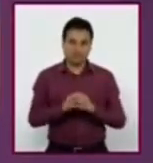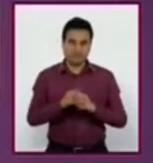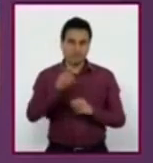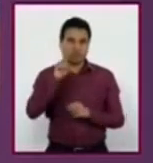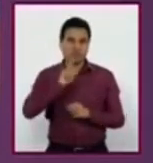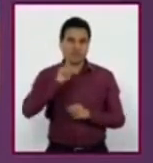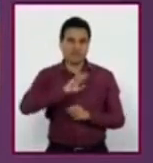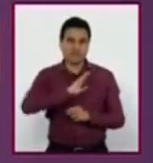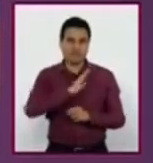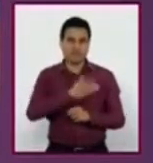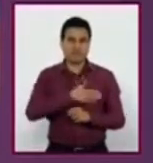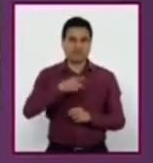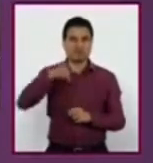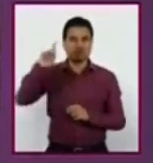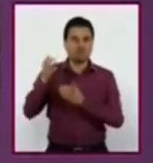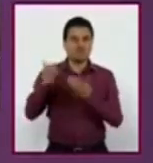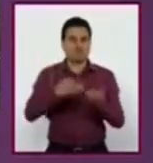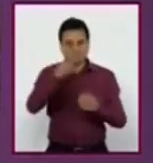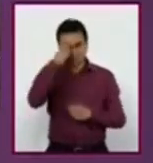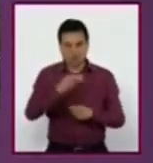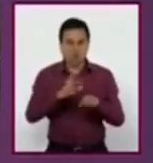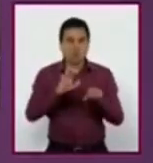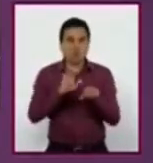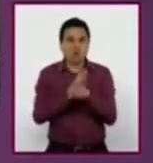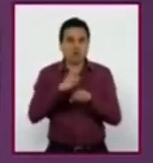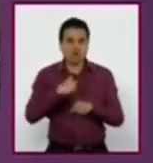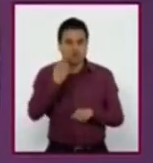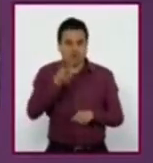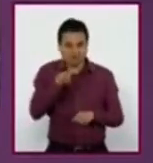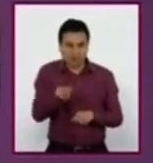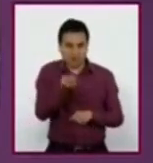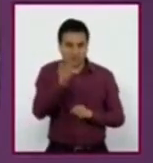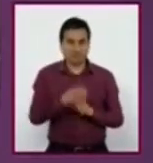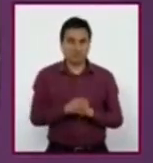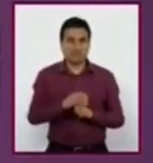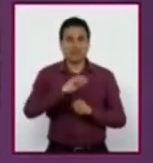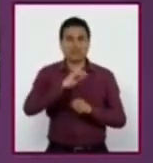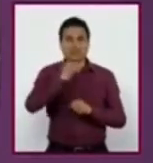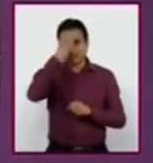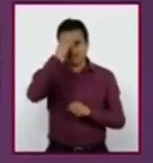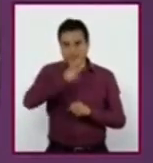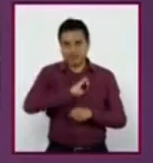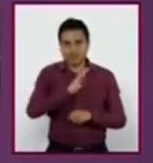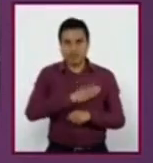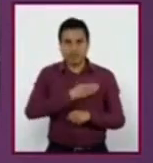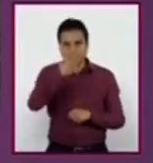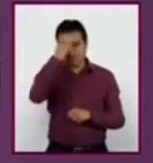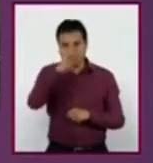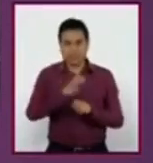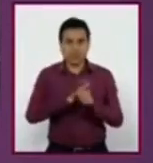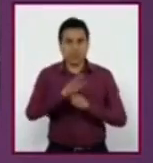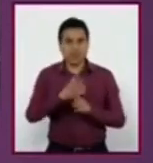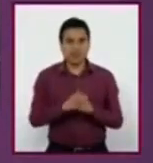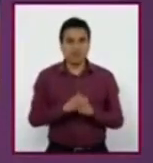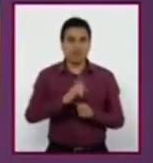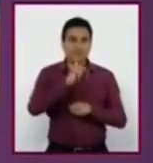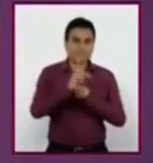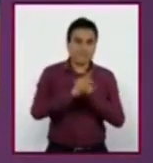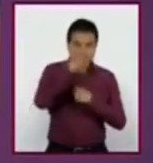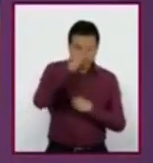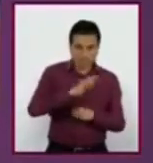Quiero preguntarle por qué se vino a vivir aquí, si le gusta. Y qué extraña de España. ¿En qué se parece nuestro país y el suyo?